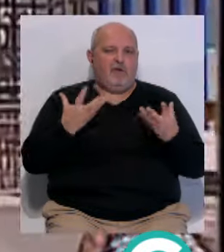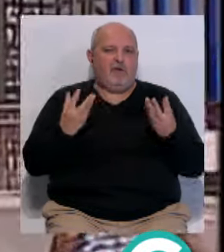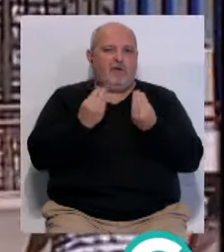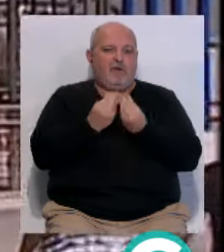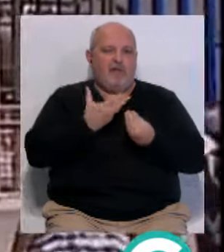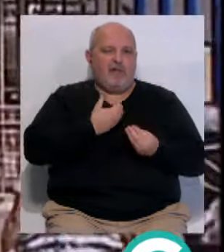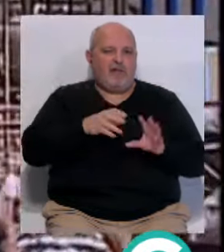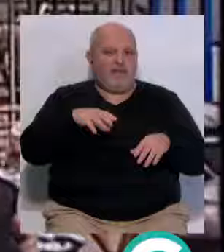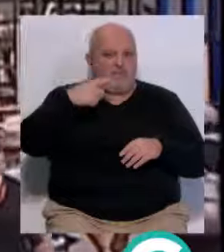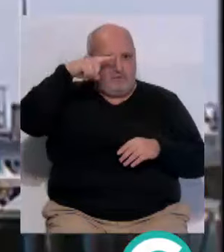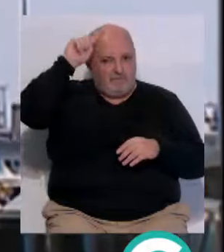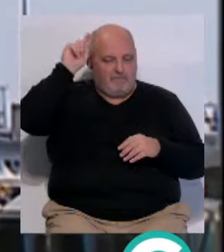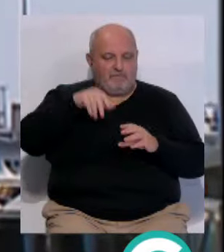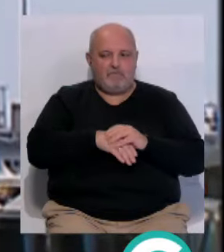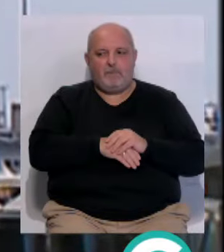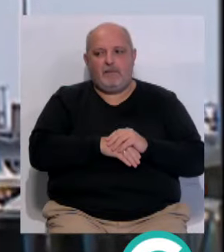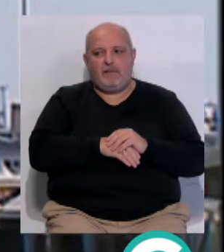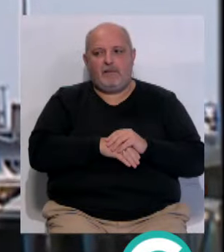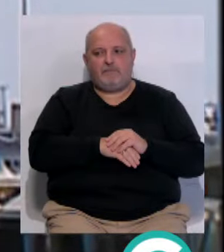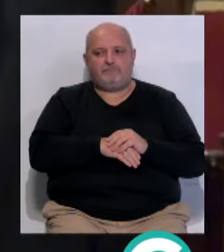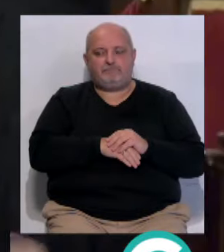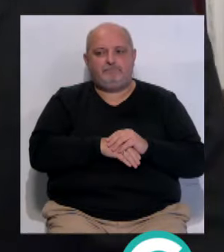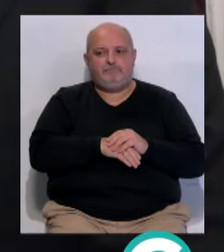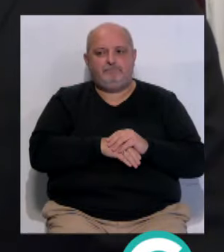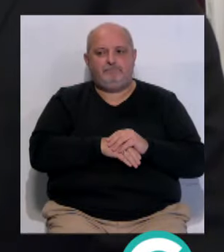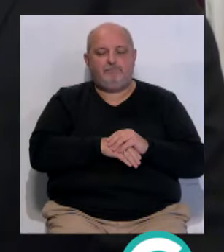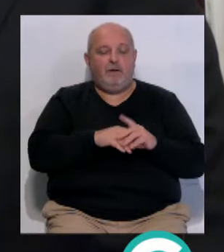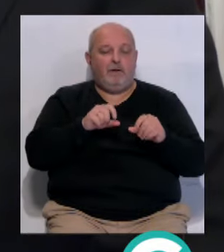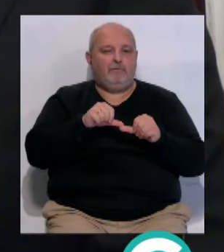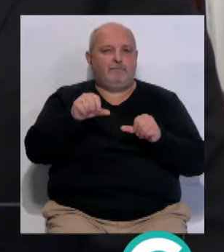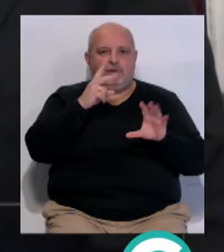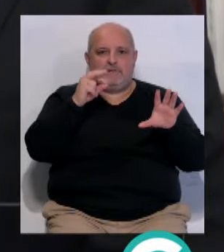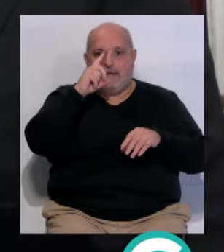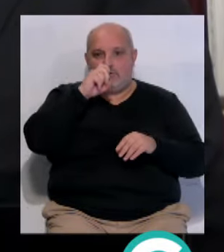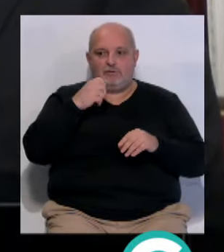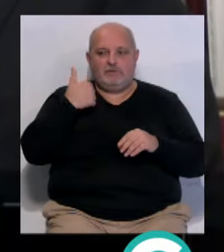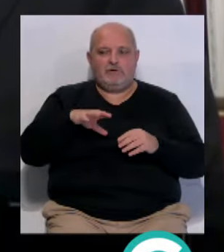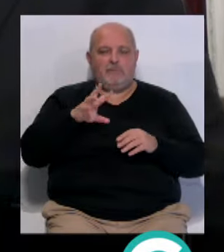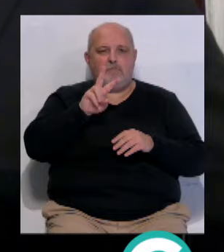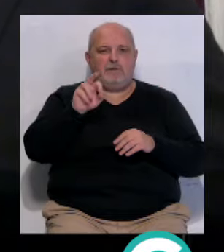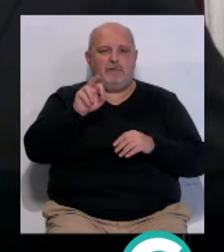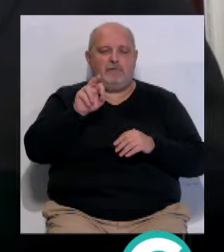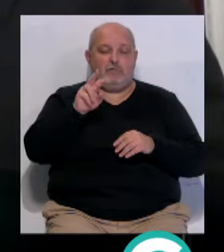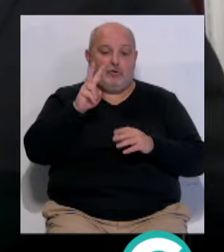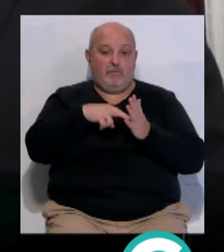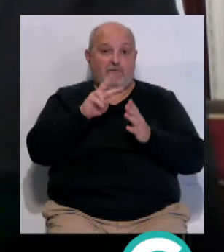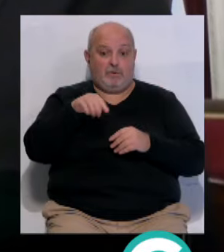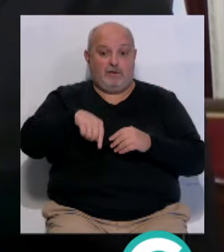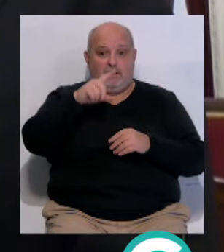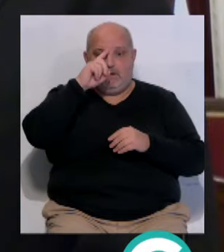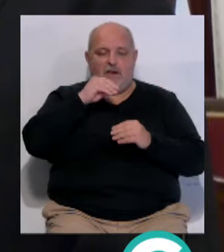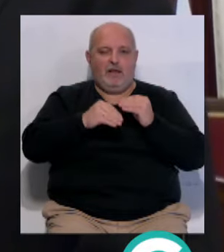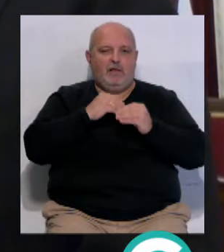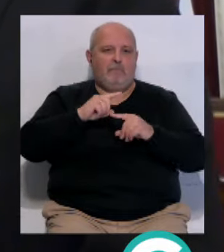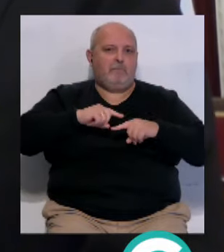...acompañado del alcalde de la ciudad... ...Bruno García. Se cumplen 70 años... ...en el 2024... ...de que se